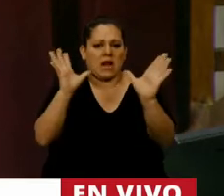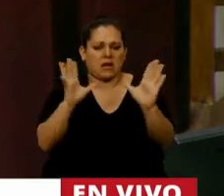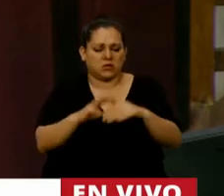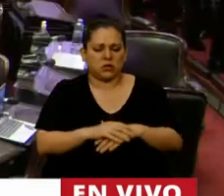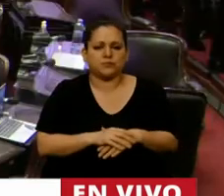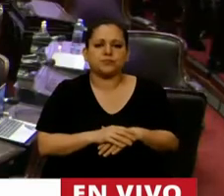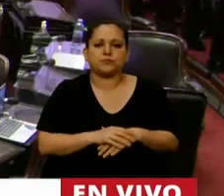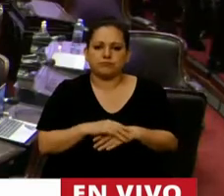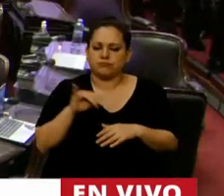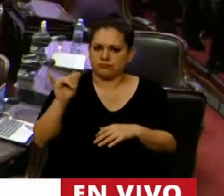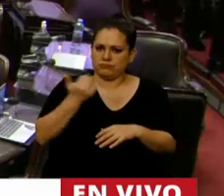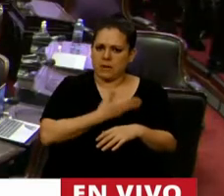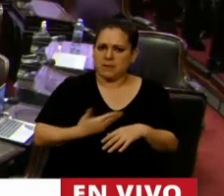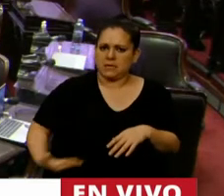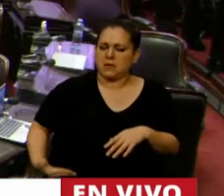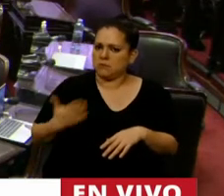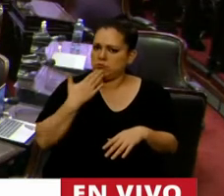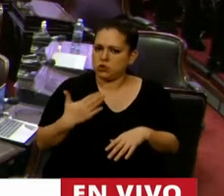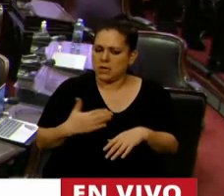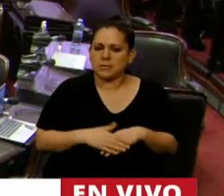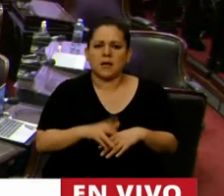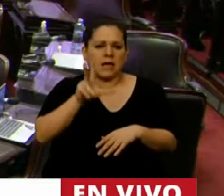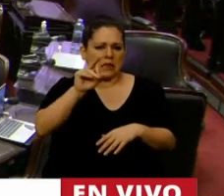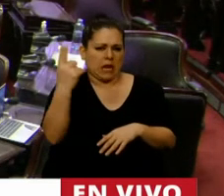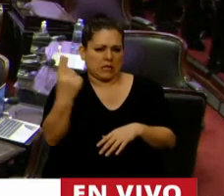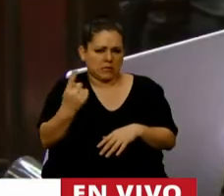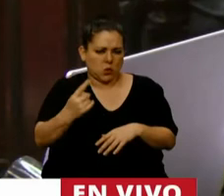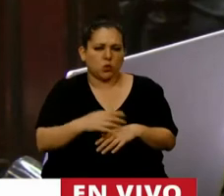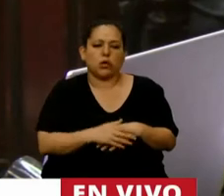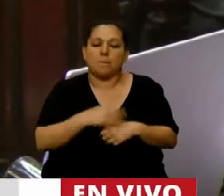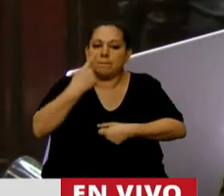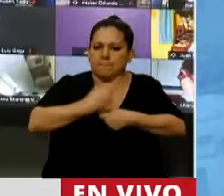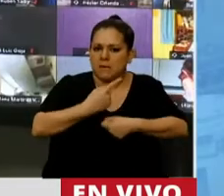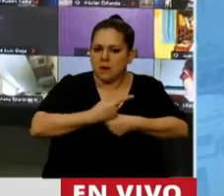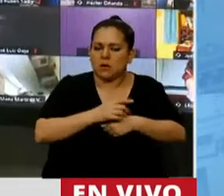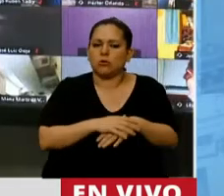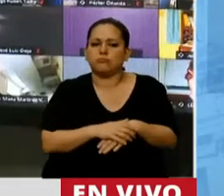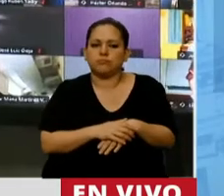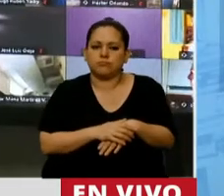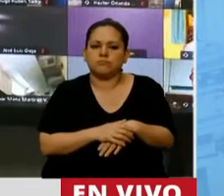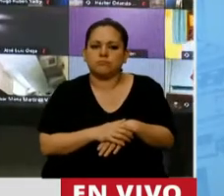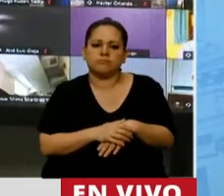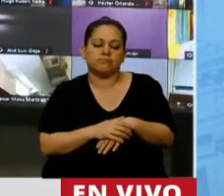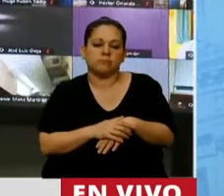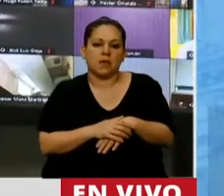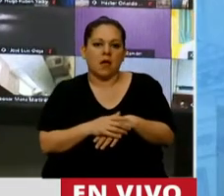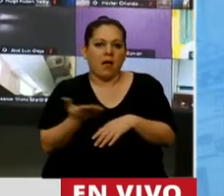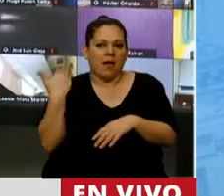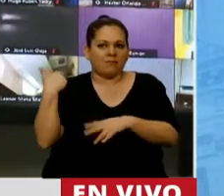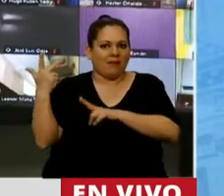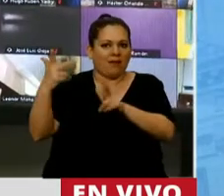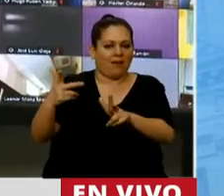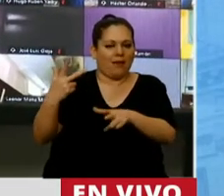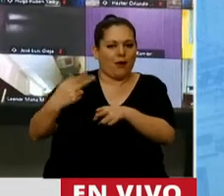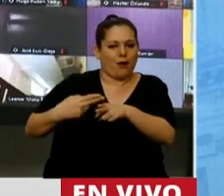Sí, Presidente, muchísimas gracias. 30 segundos. Primero, para haber sido mencionado